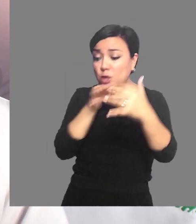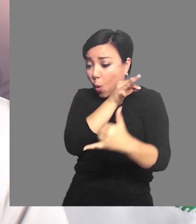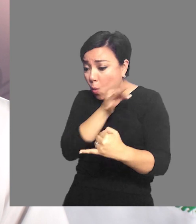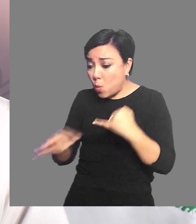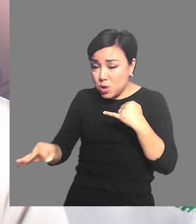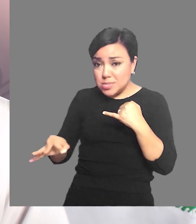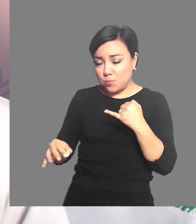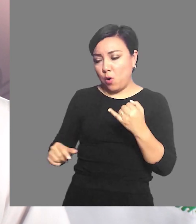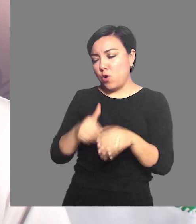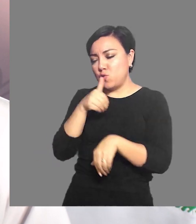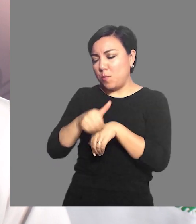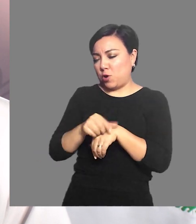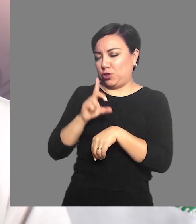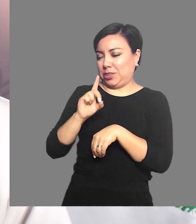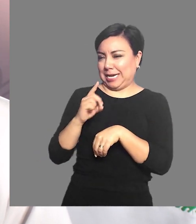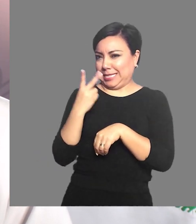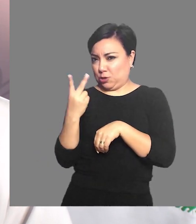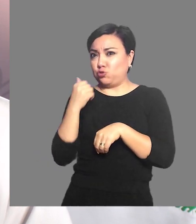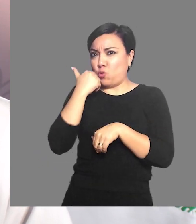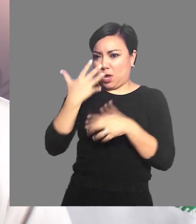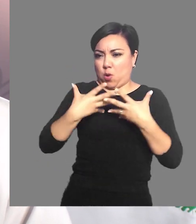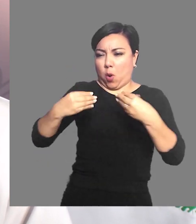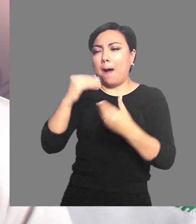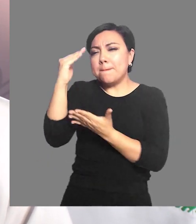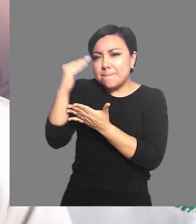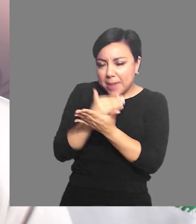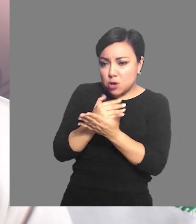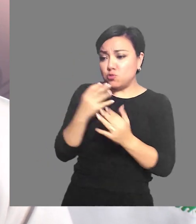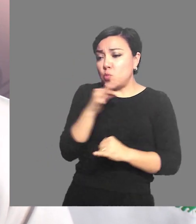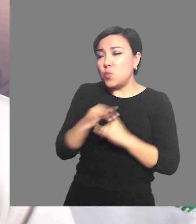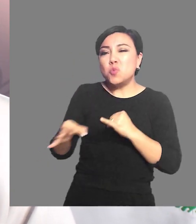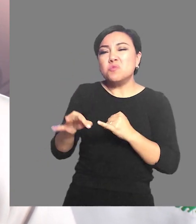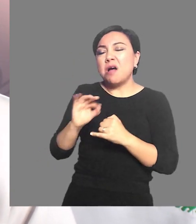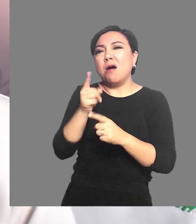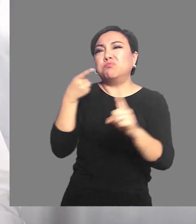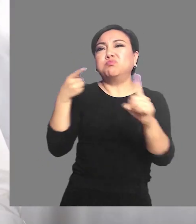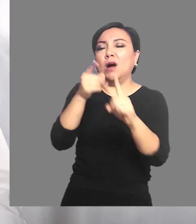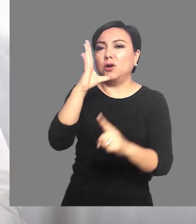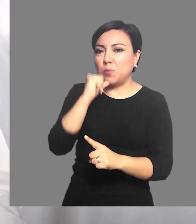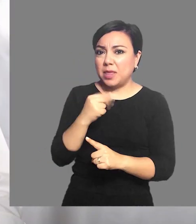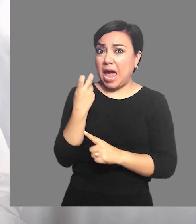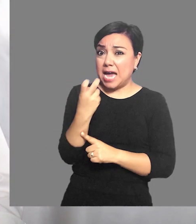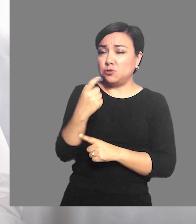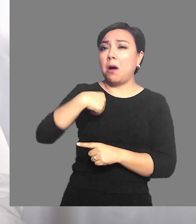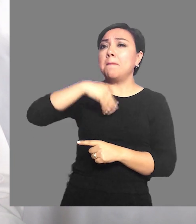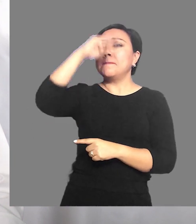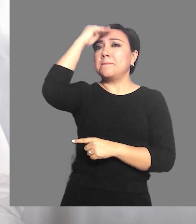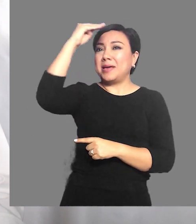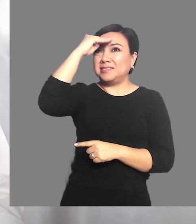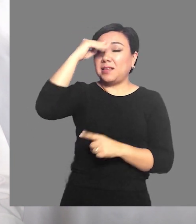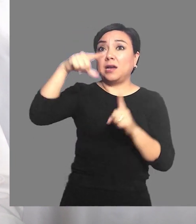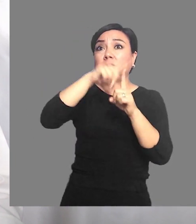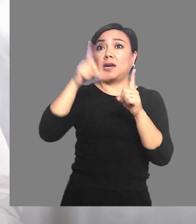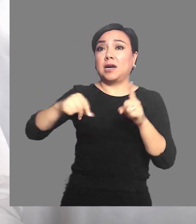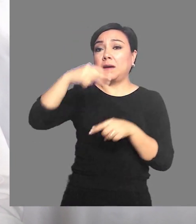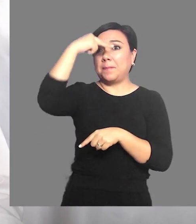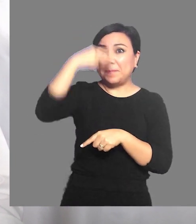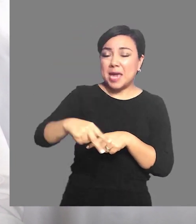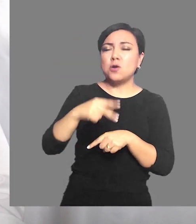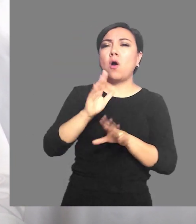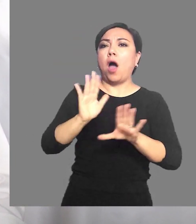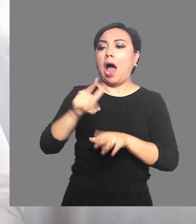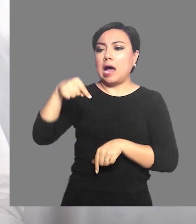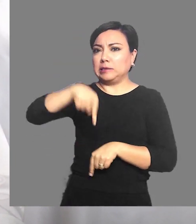nos estamos alejando de nuestro objetivo, que es ser el lugar número 32 en contagios. No es una cuestión de lo que está pasando a nivel nacional.